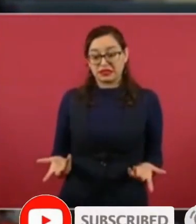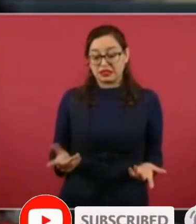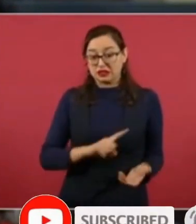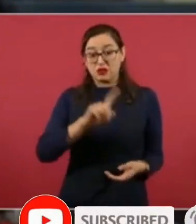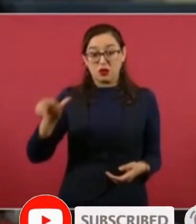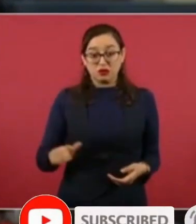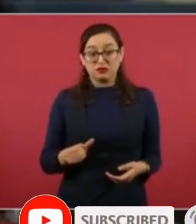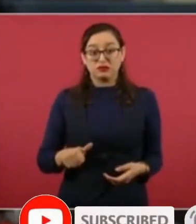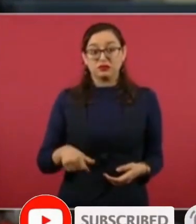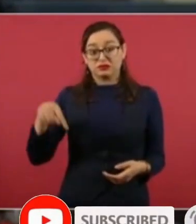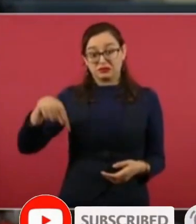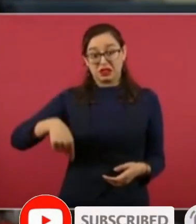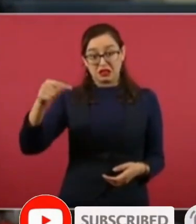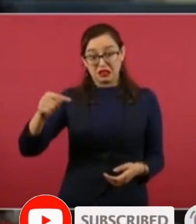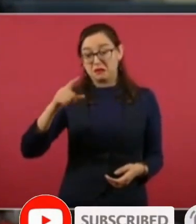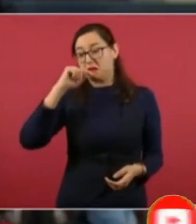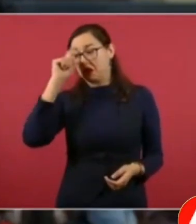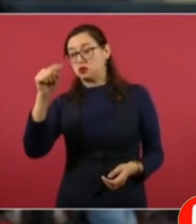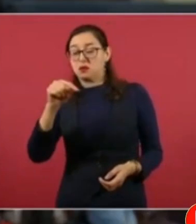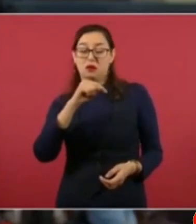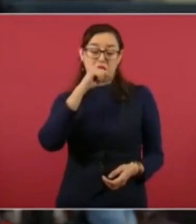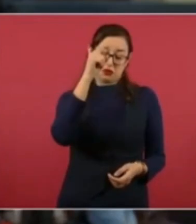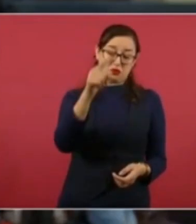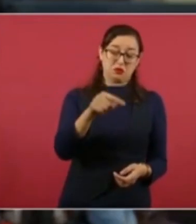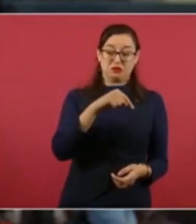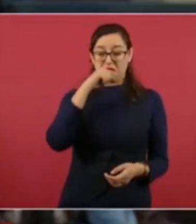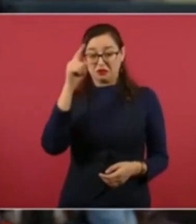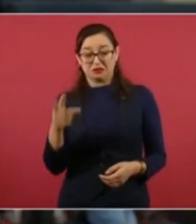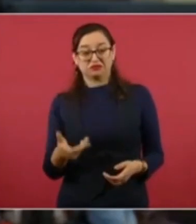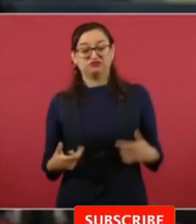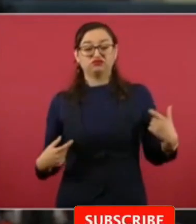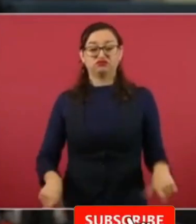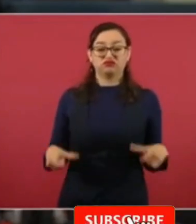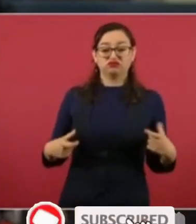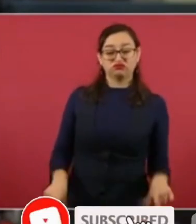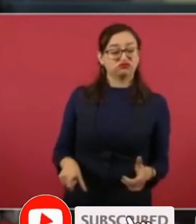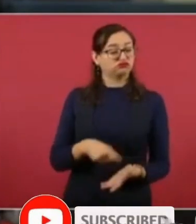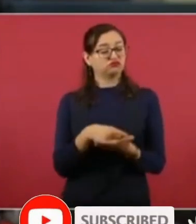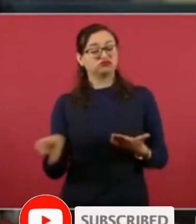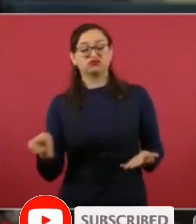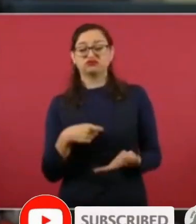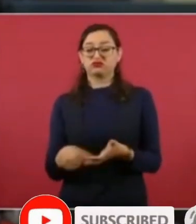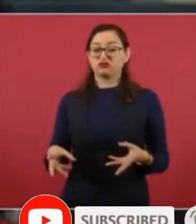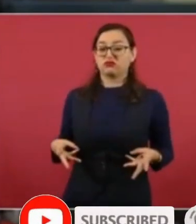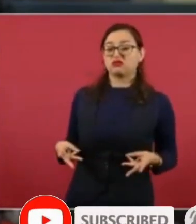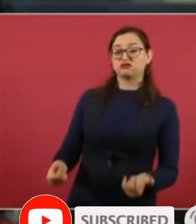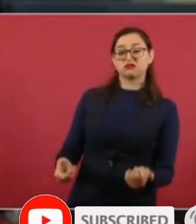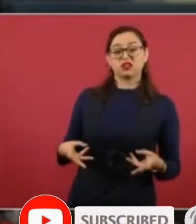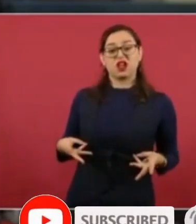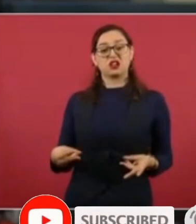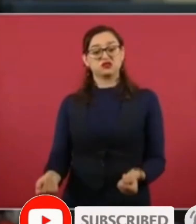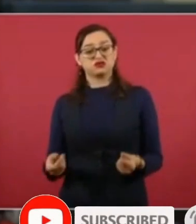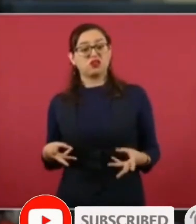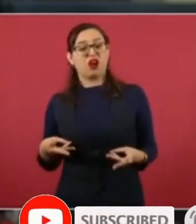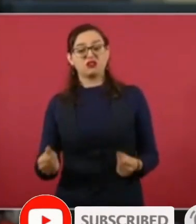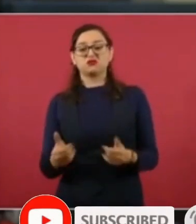presumiendo sus vacaciones por el Mediterráneo yendo al super en helicóptero y diciendo que México está bien representado con